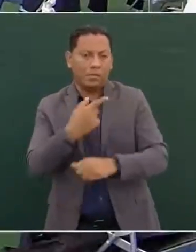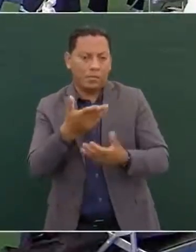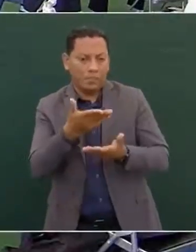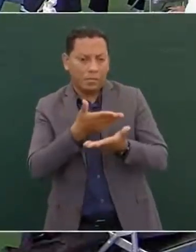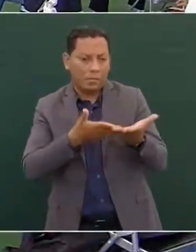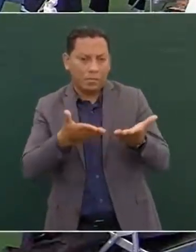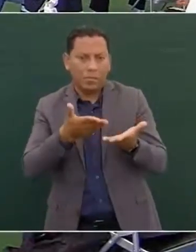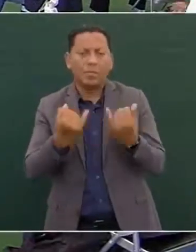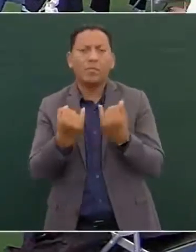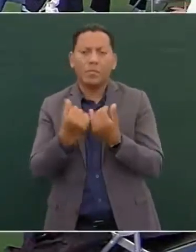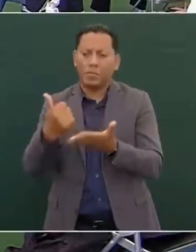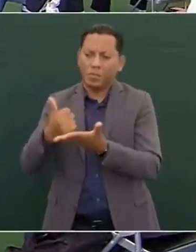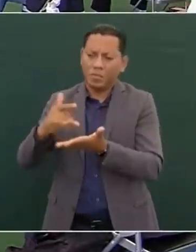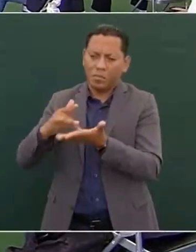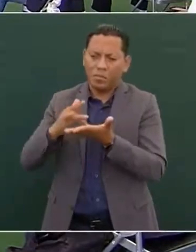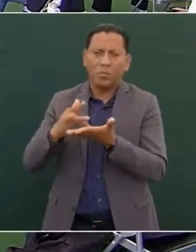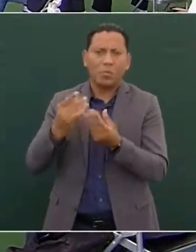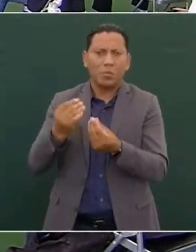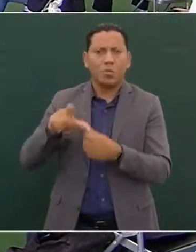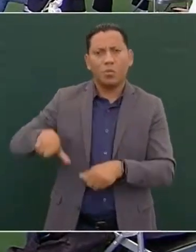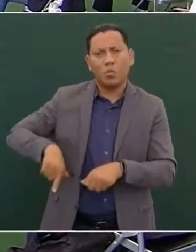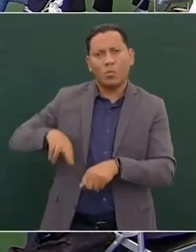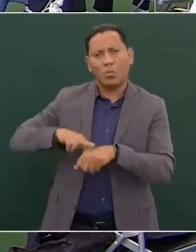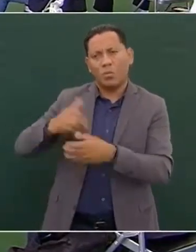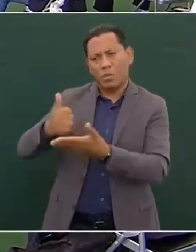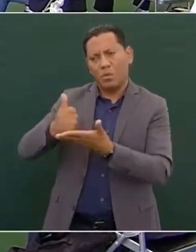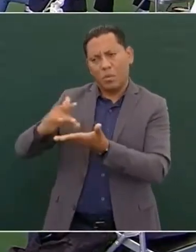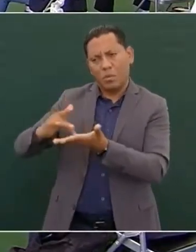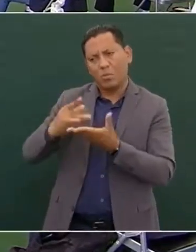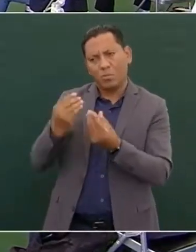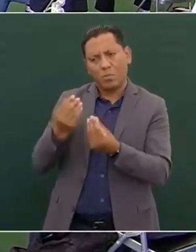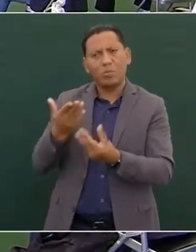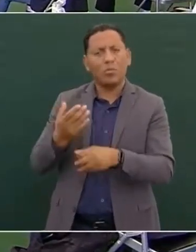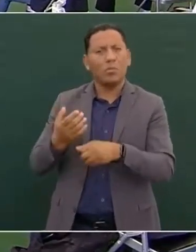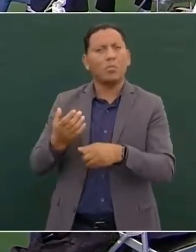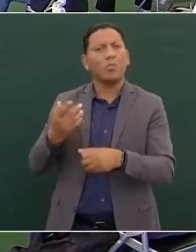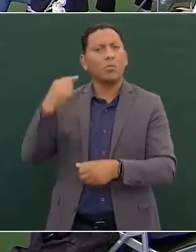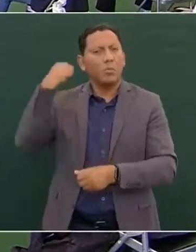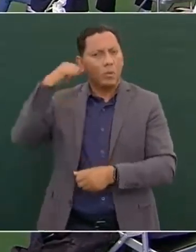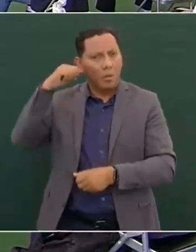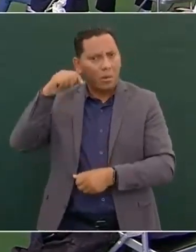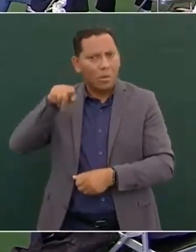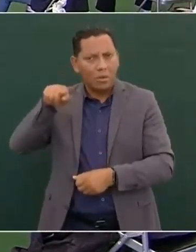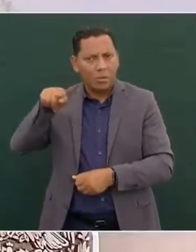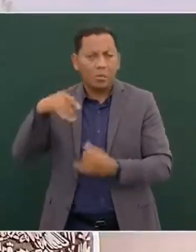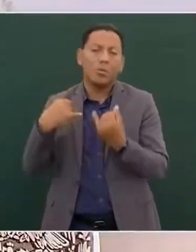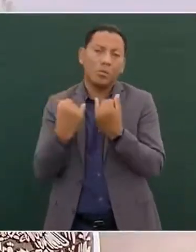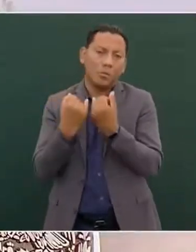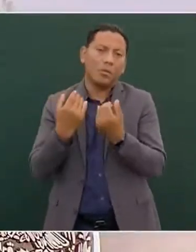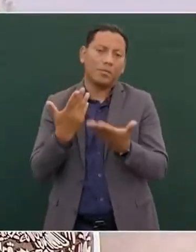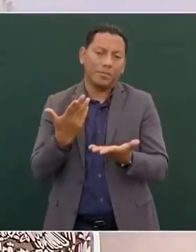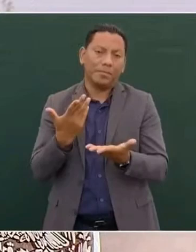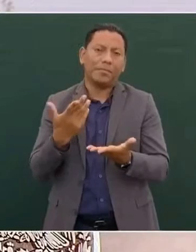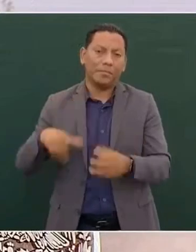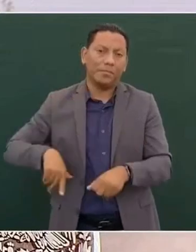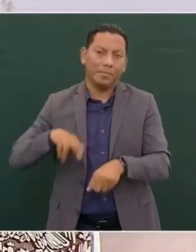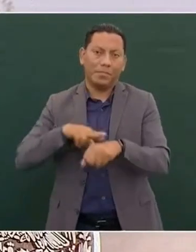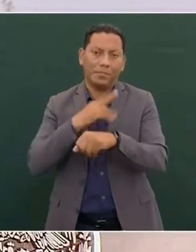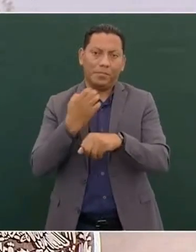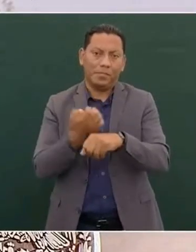mucho en los gobernadores. Nos apoya mucho el gobernador de Tabasco y desde luego el gobernador de